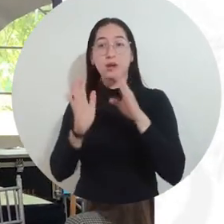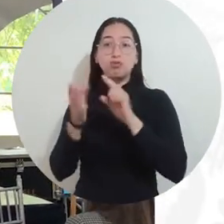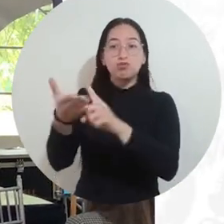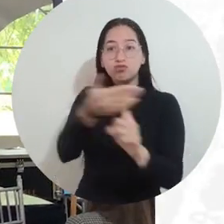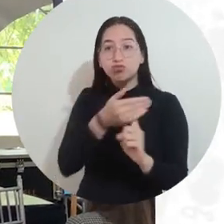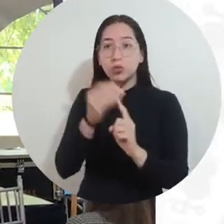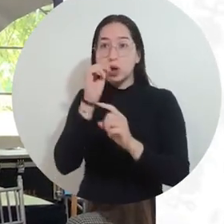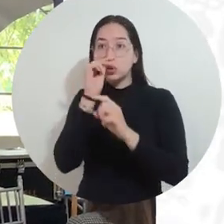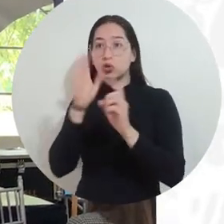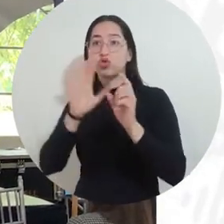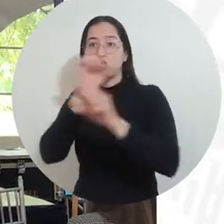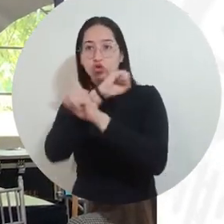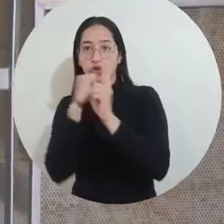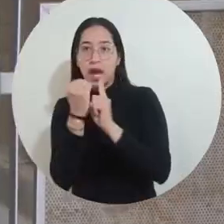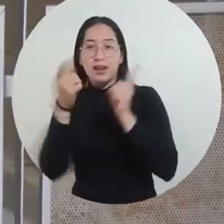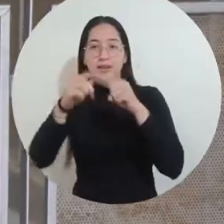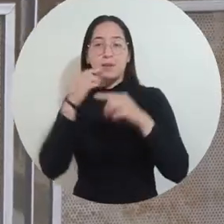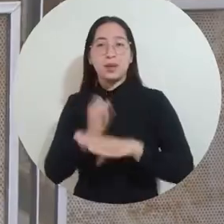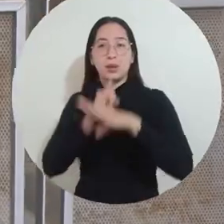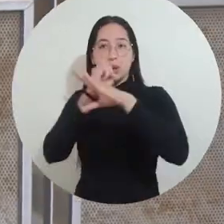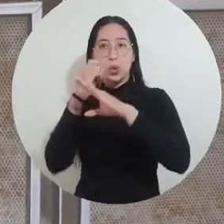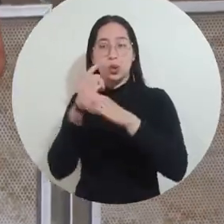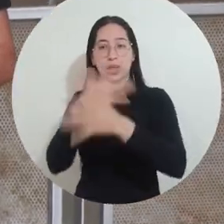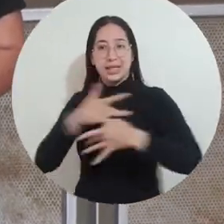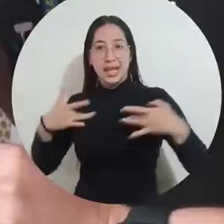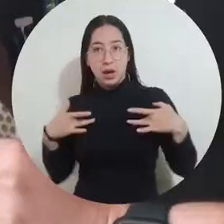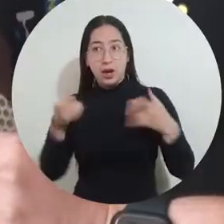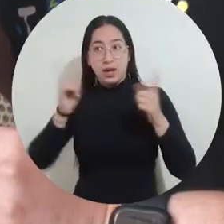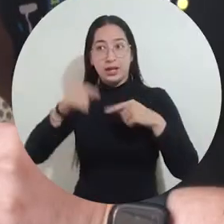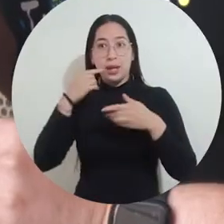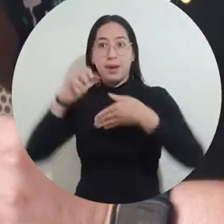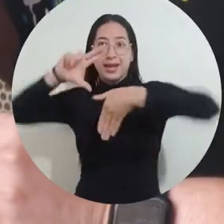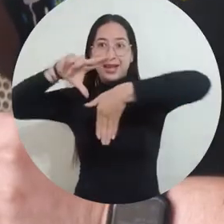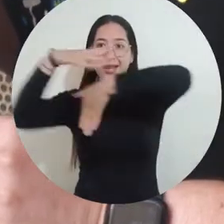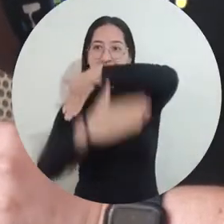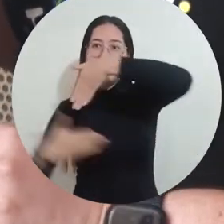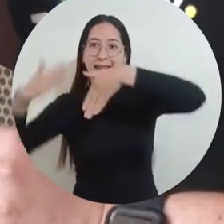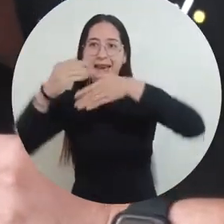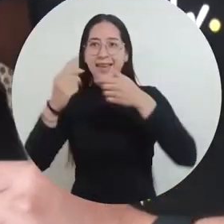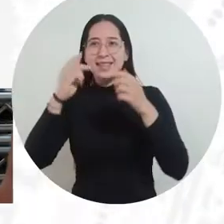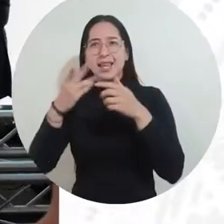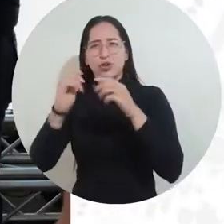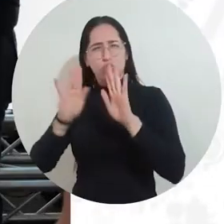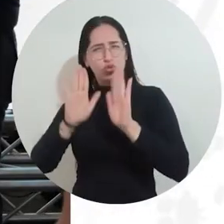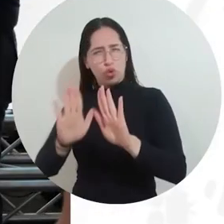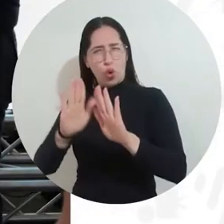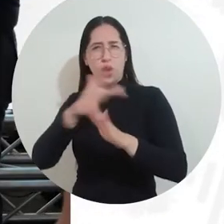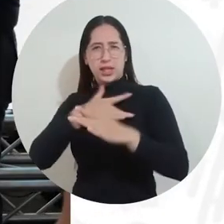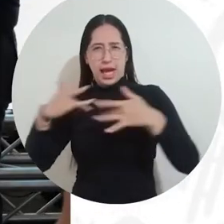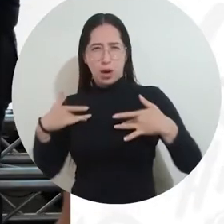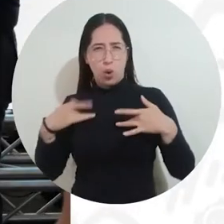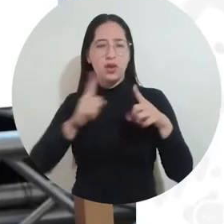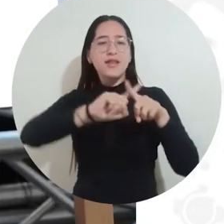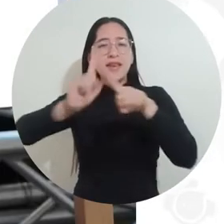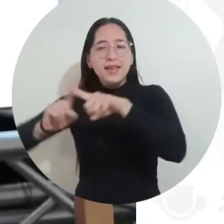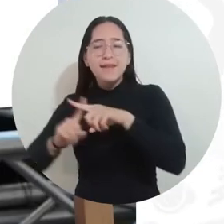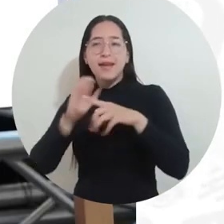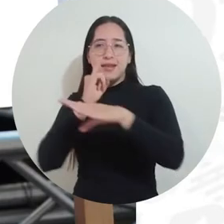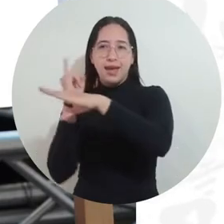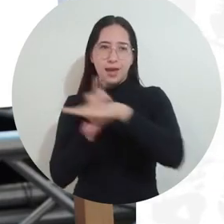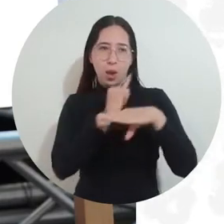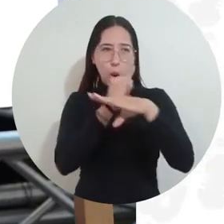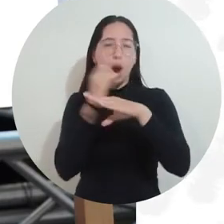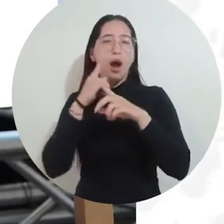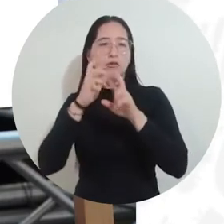la directora del Instituto Nacional de Salud y la delegada de la Organización Panamericana de Salud en Colombia durante la inauguración del Laboratorio